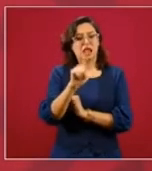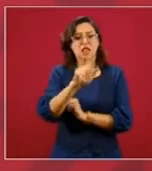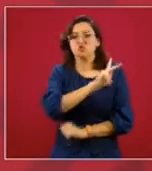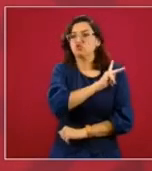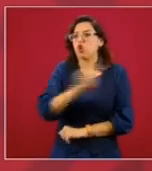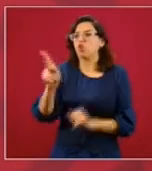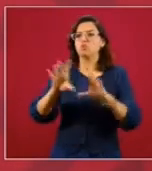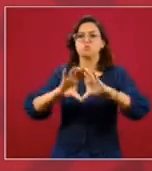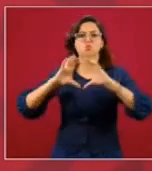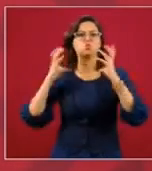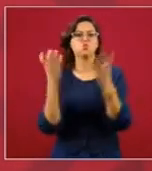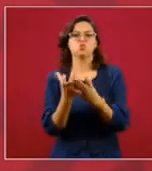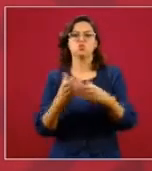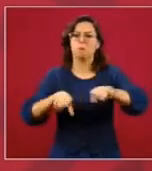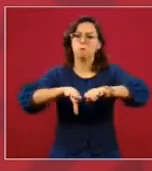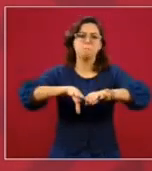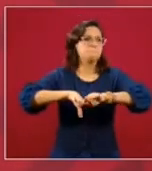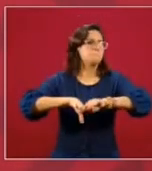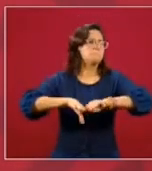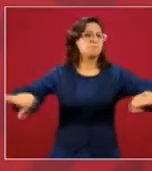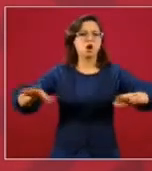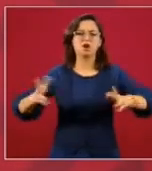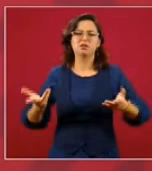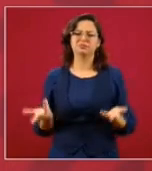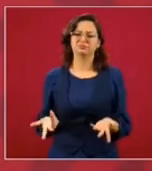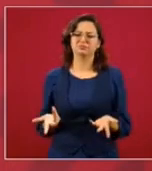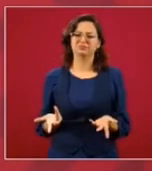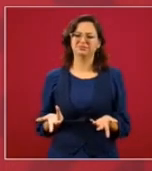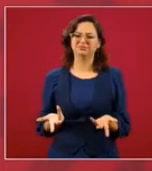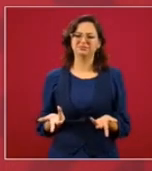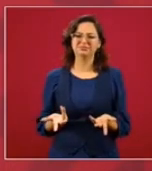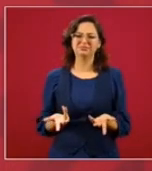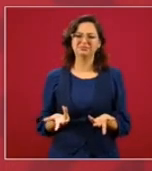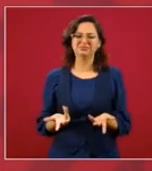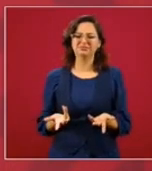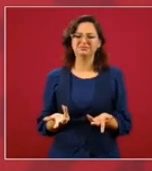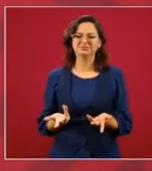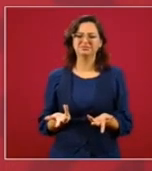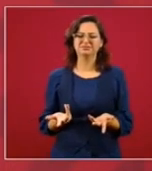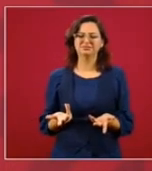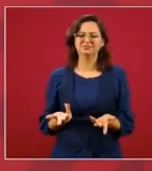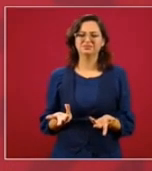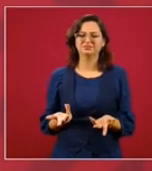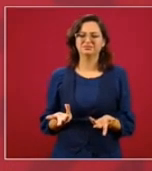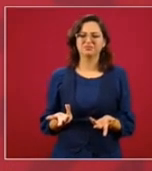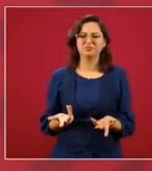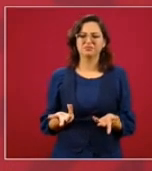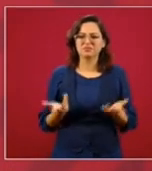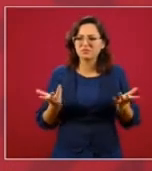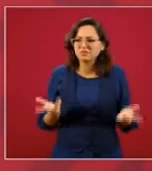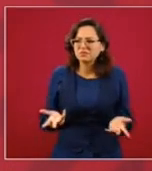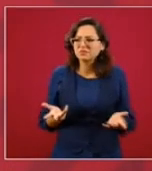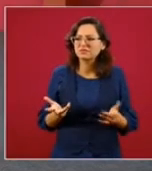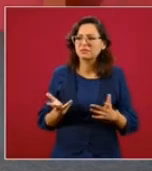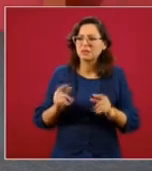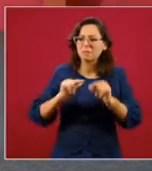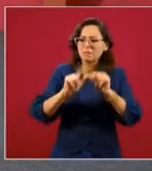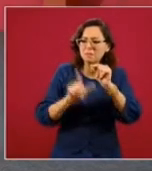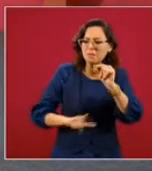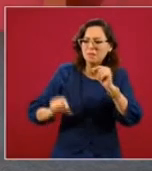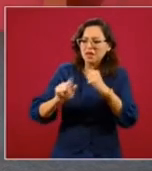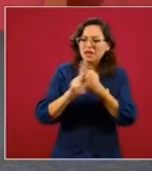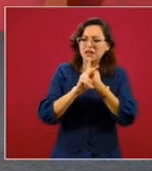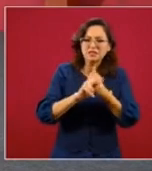lo aplicaron en todos lados, en todo el mundo. No tomaron en cuenta la realidad de cada